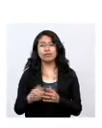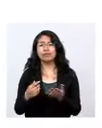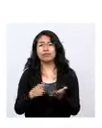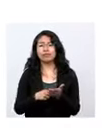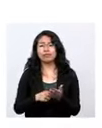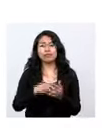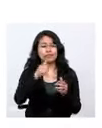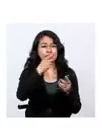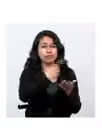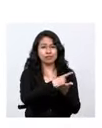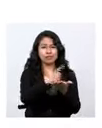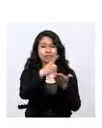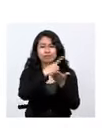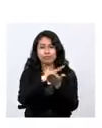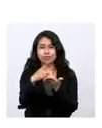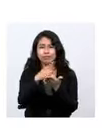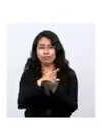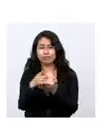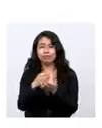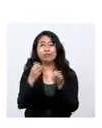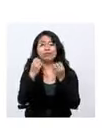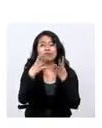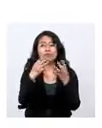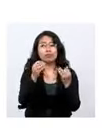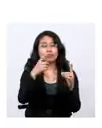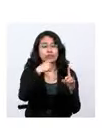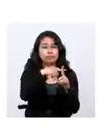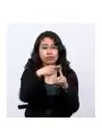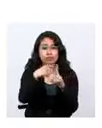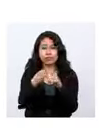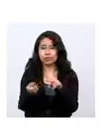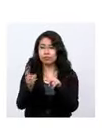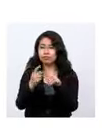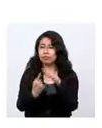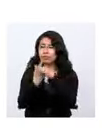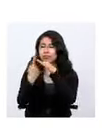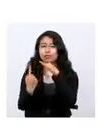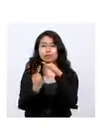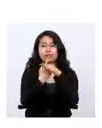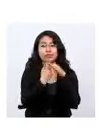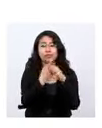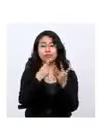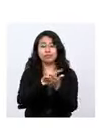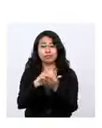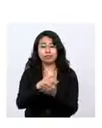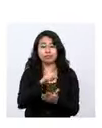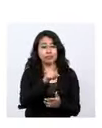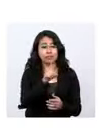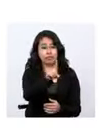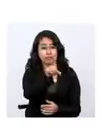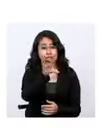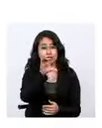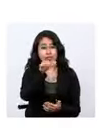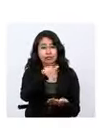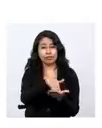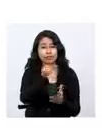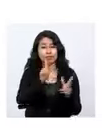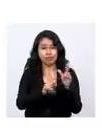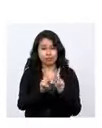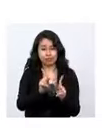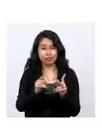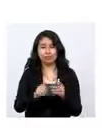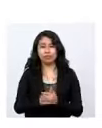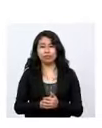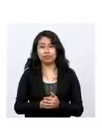por semana epidemiológica, decir, cuántos casos se presentaron por cada 100.000 habitantes en cada